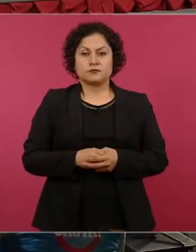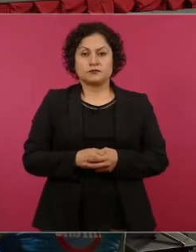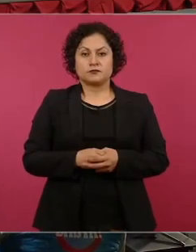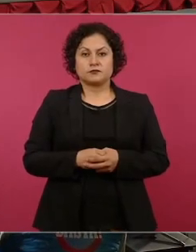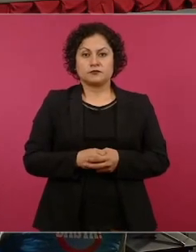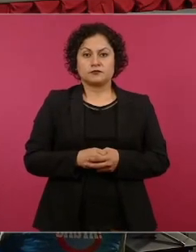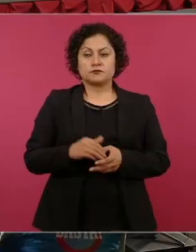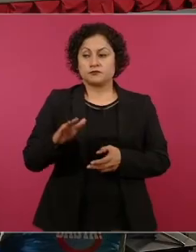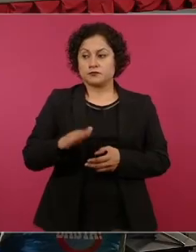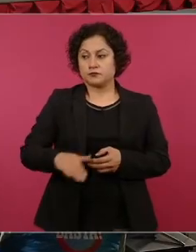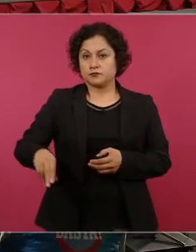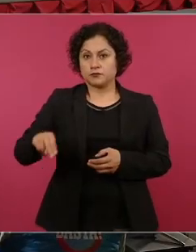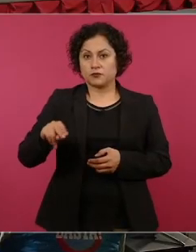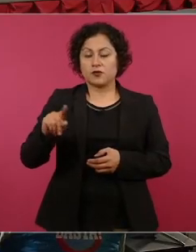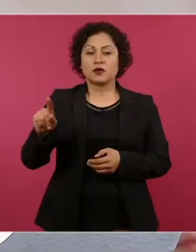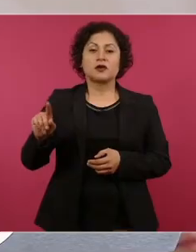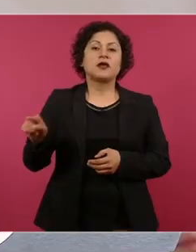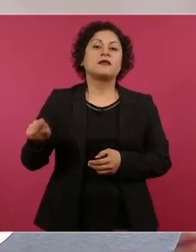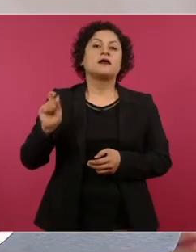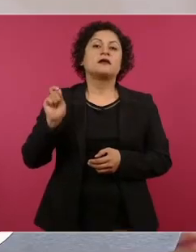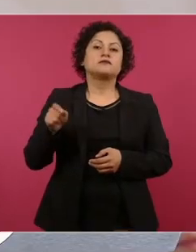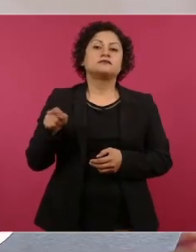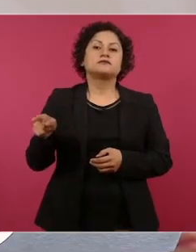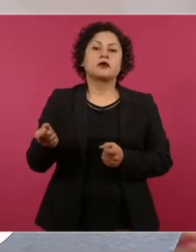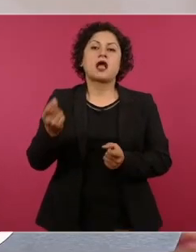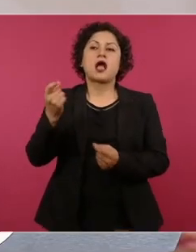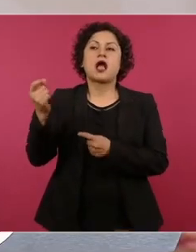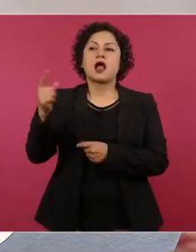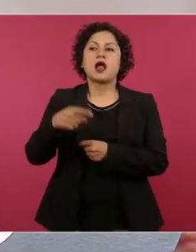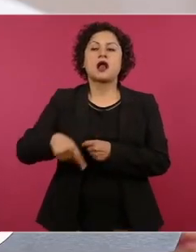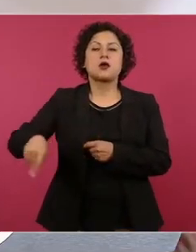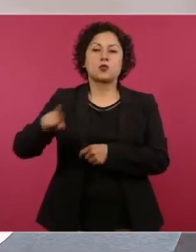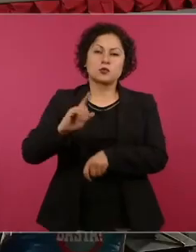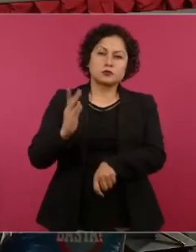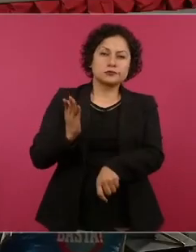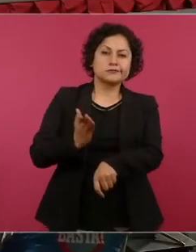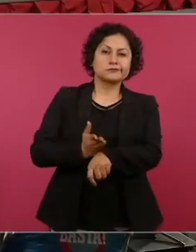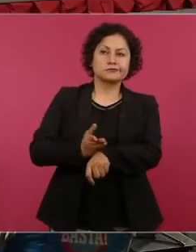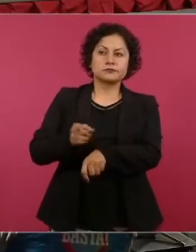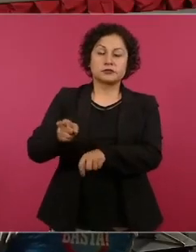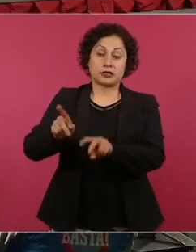pierden su derecho a votar por varios años. Eso sería, señor presidente.